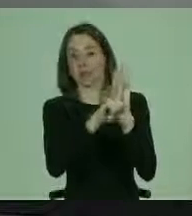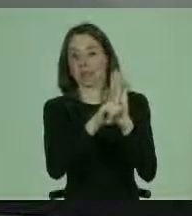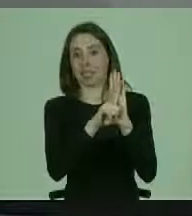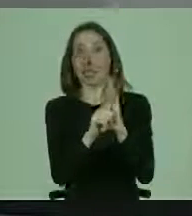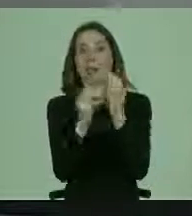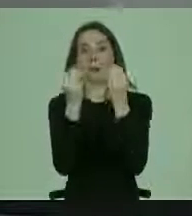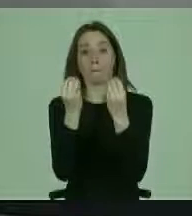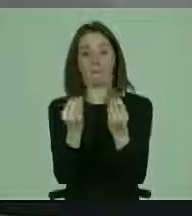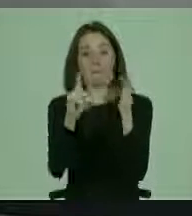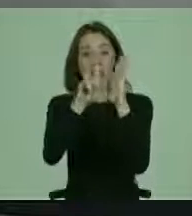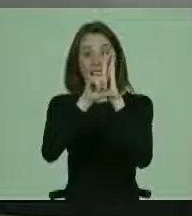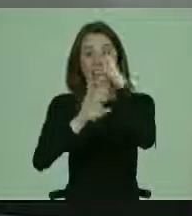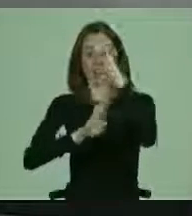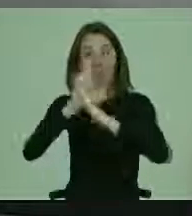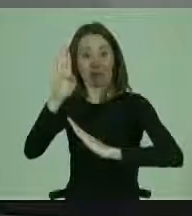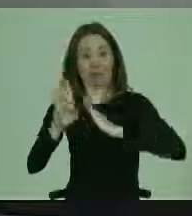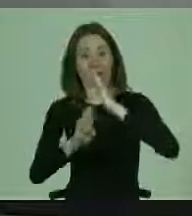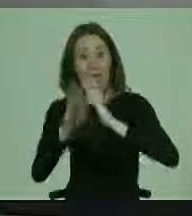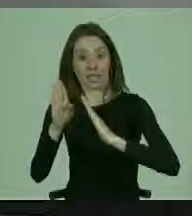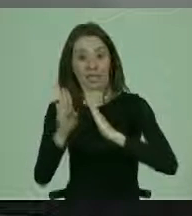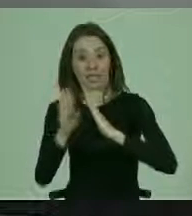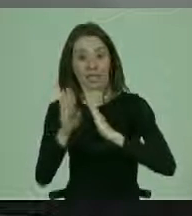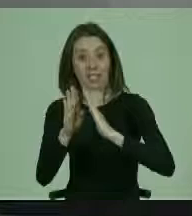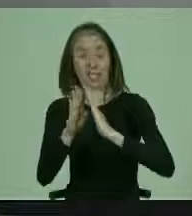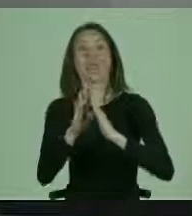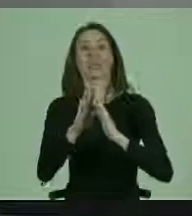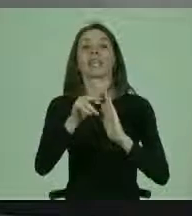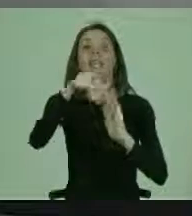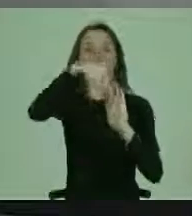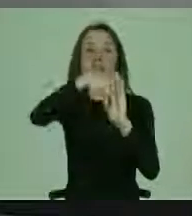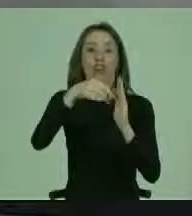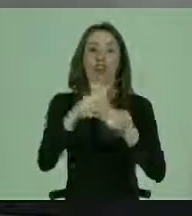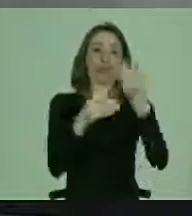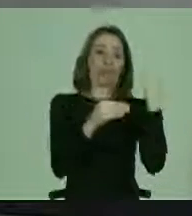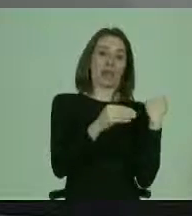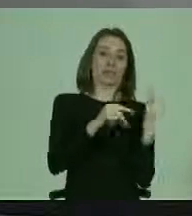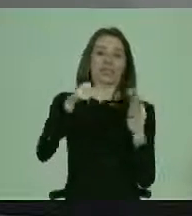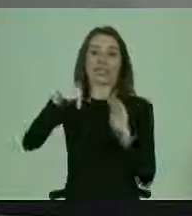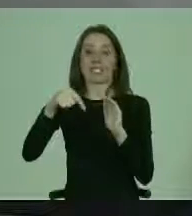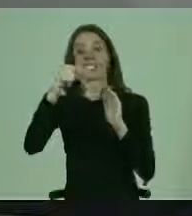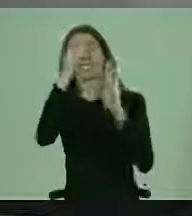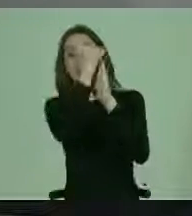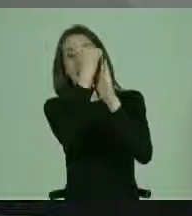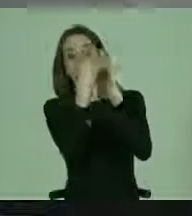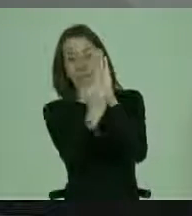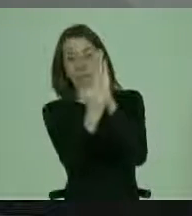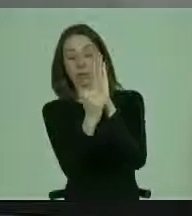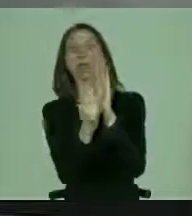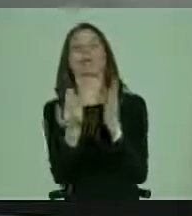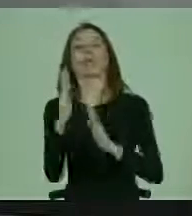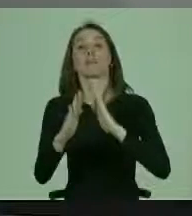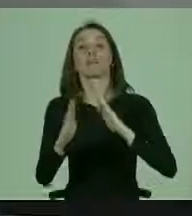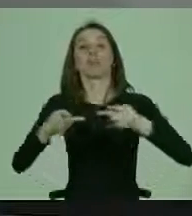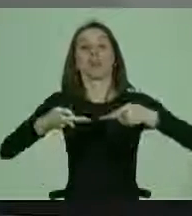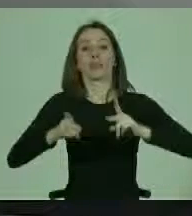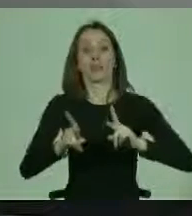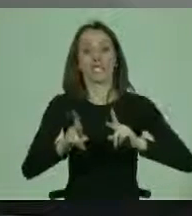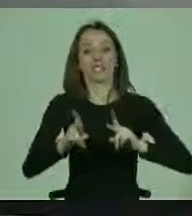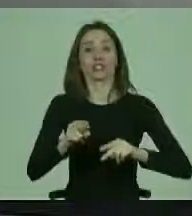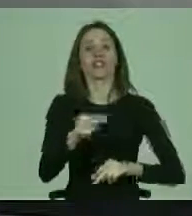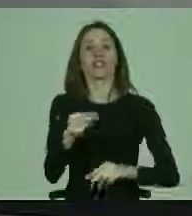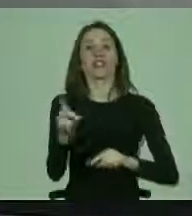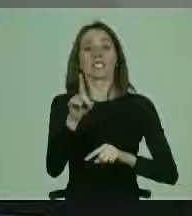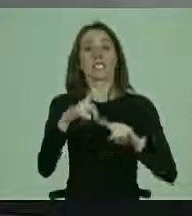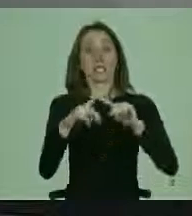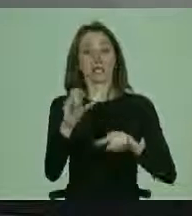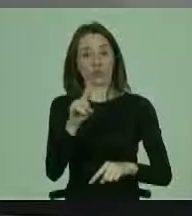bien jurídicamente protegido, tanto en la norma anterior como en esta, son los derechos sexuales y reproductivos de las personas con